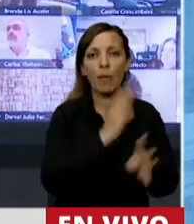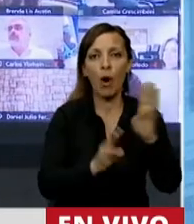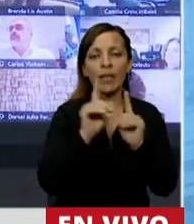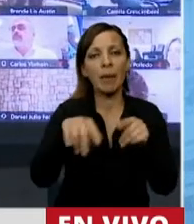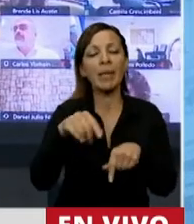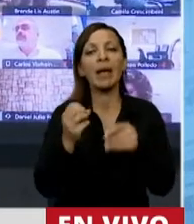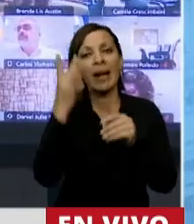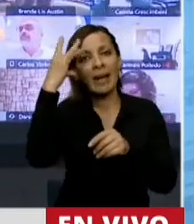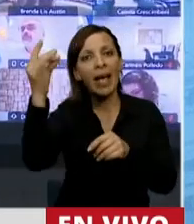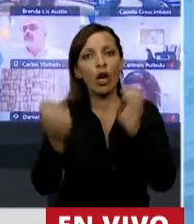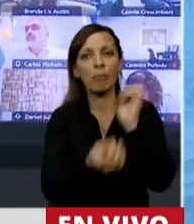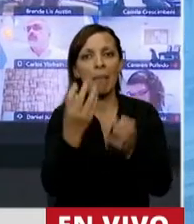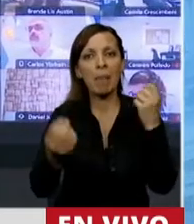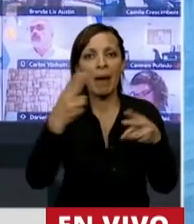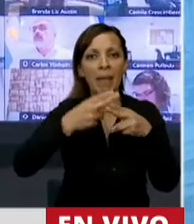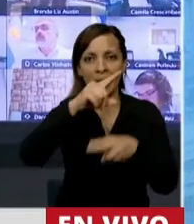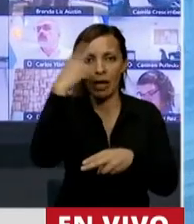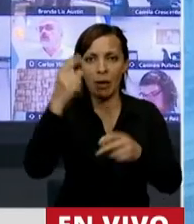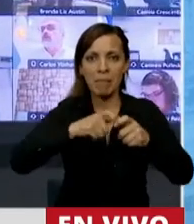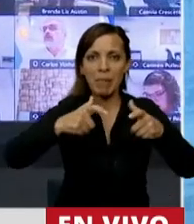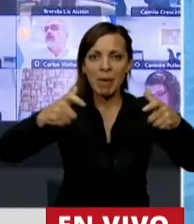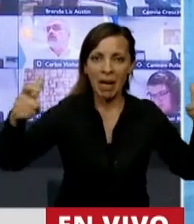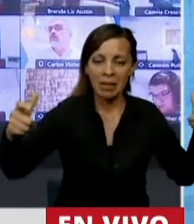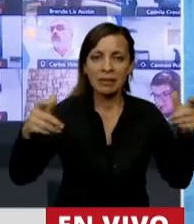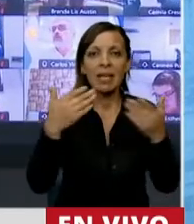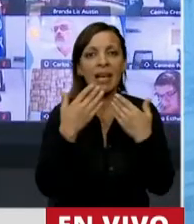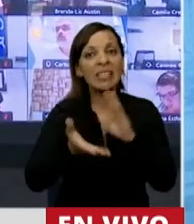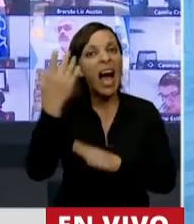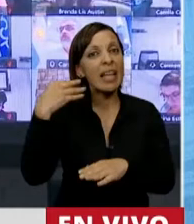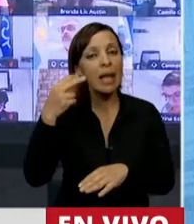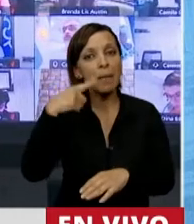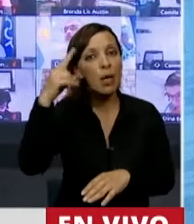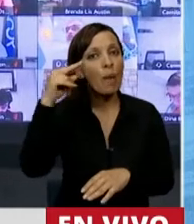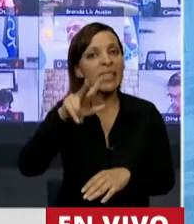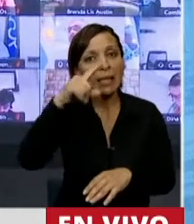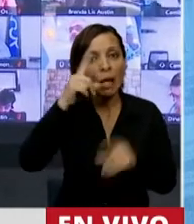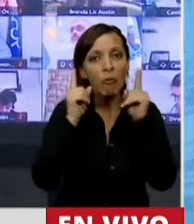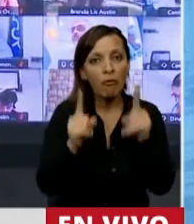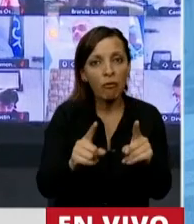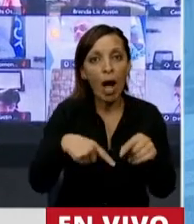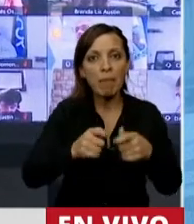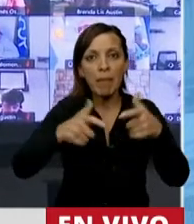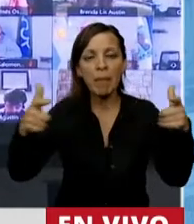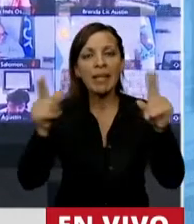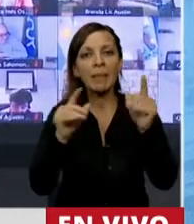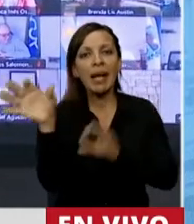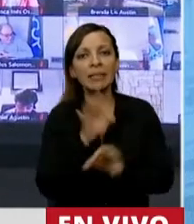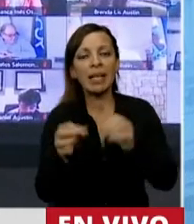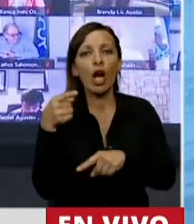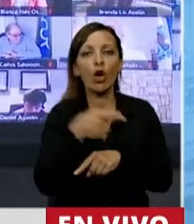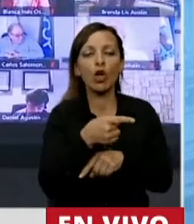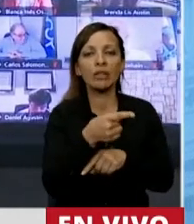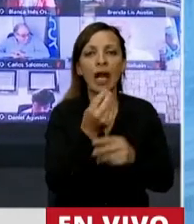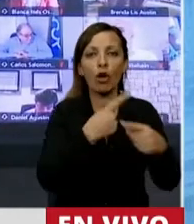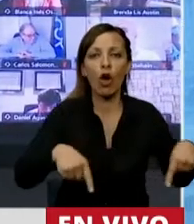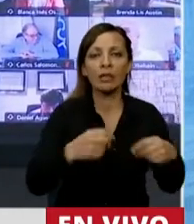el récord en la creación de parques nacionales, que duplicamos la superficie de parques nacionales, no había sucedido desde 1937. Creamos la estrategia nacional contra el uso de